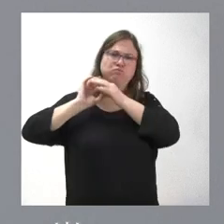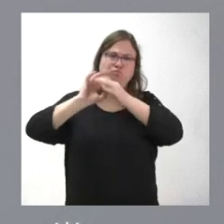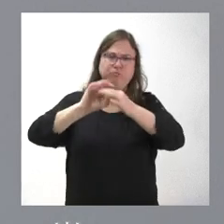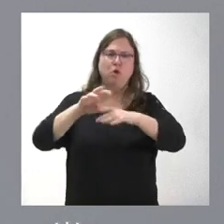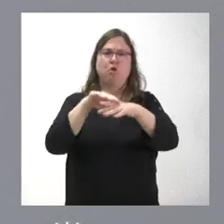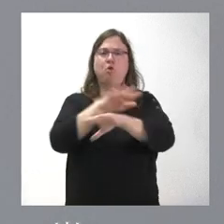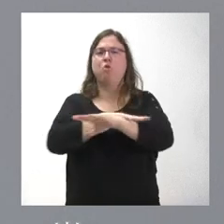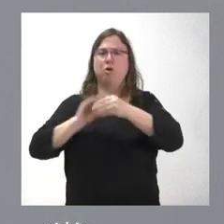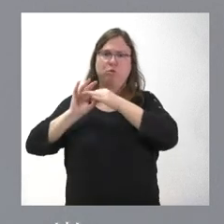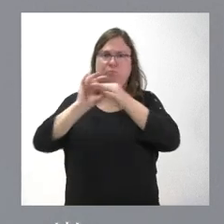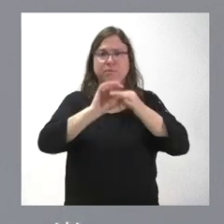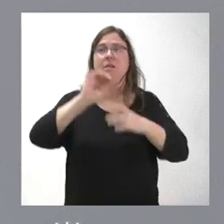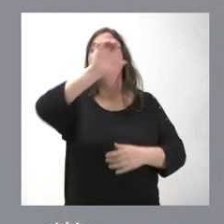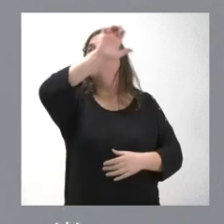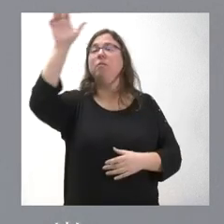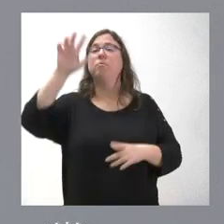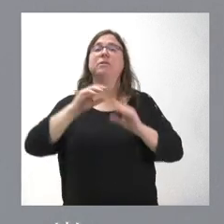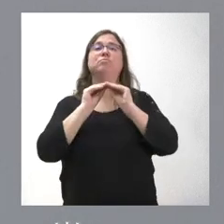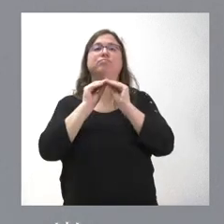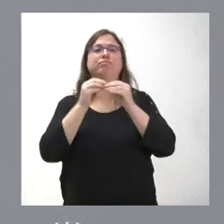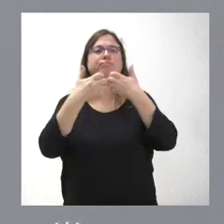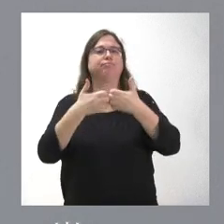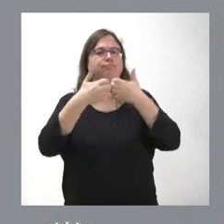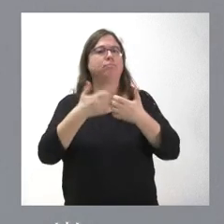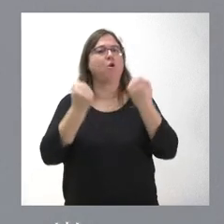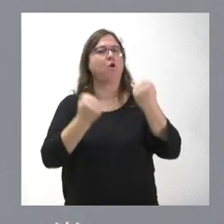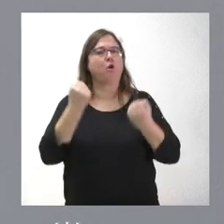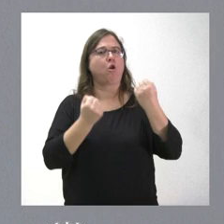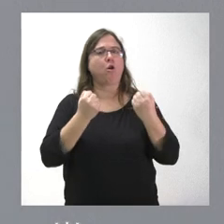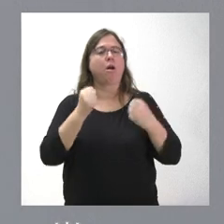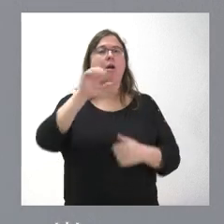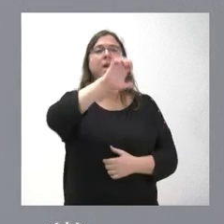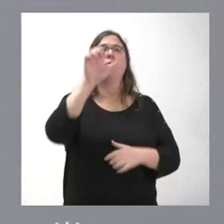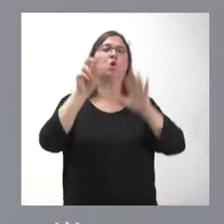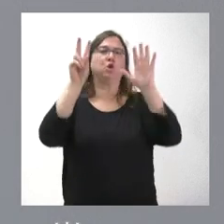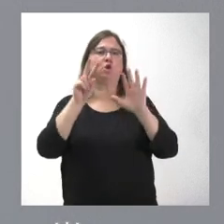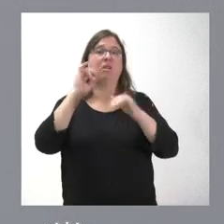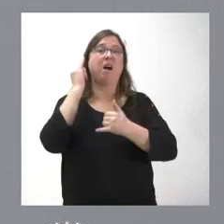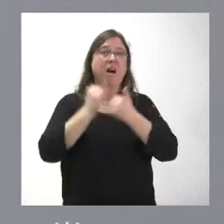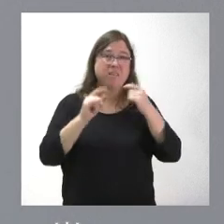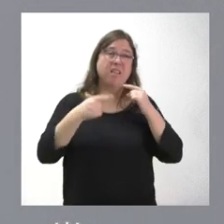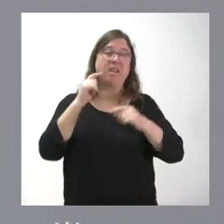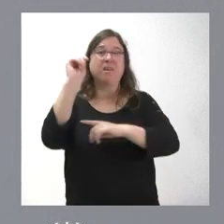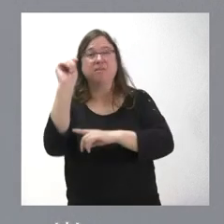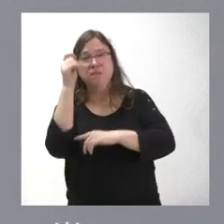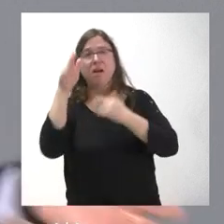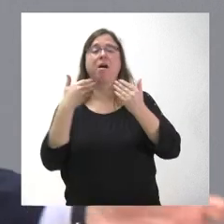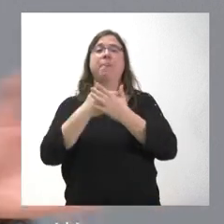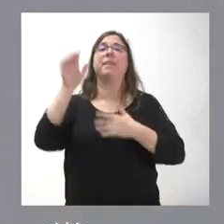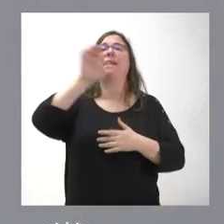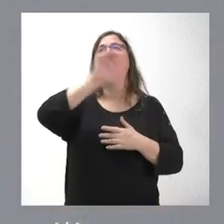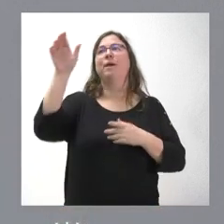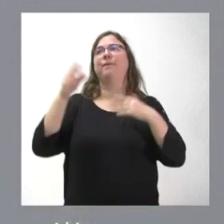gobierno con el resto de los países productores de vehículos en relación con la Euro 7. Y tuvimos que conseguir ante la Unión Europea una